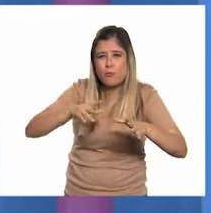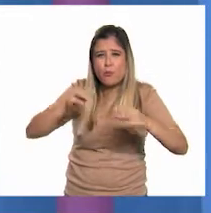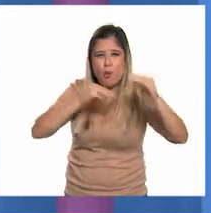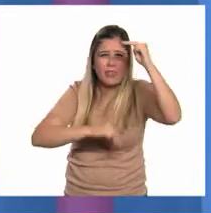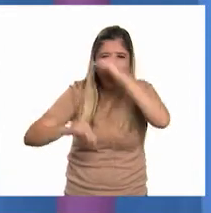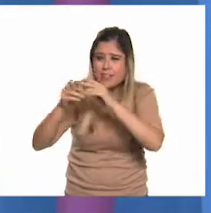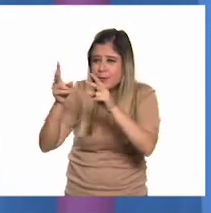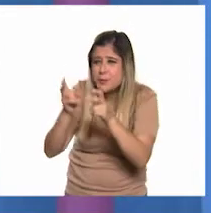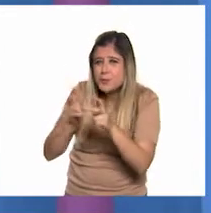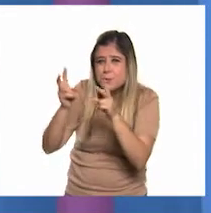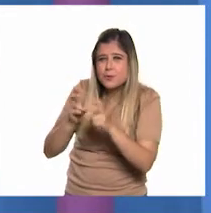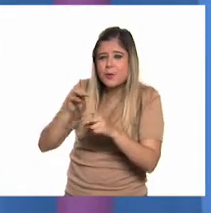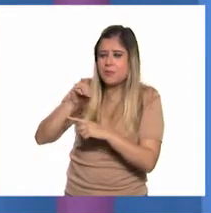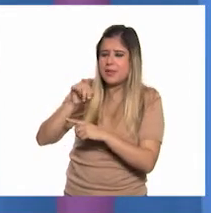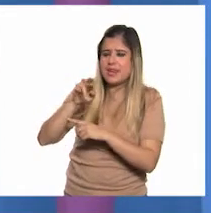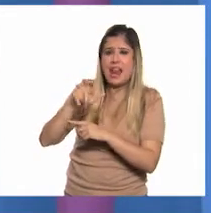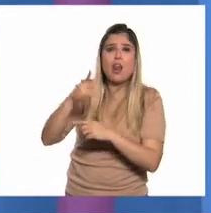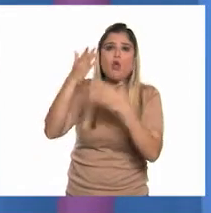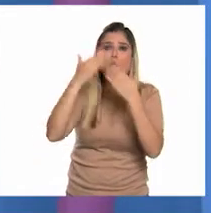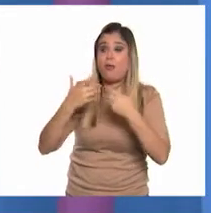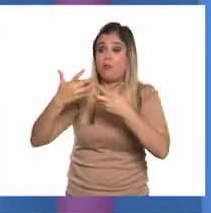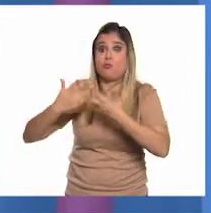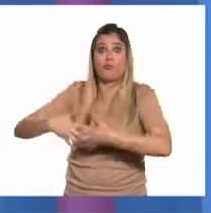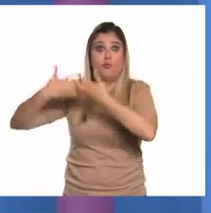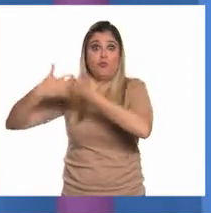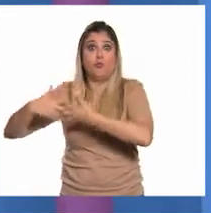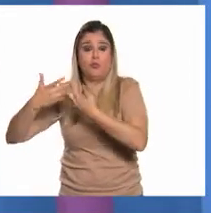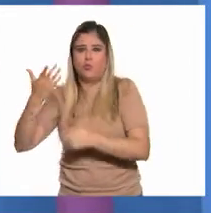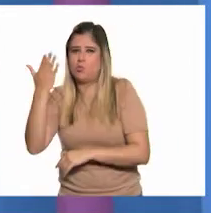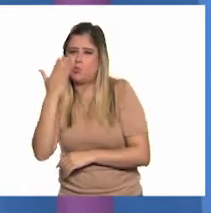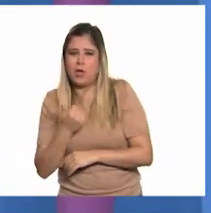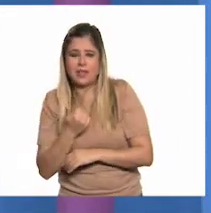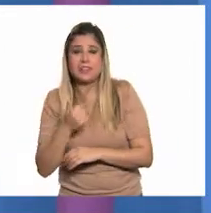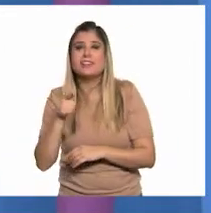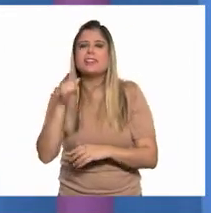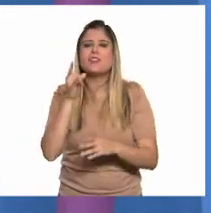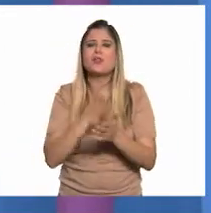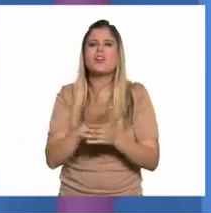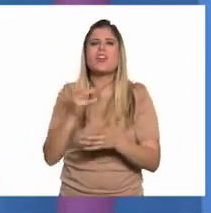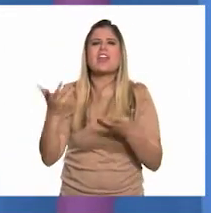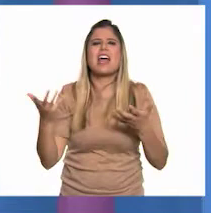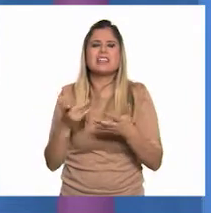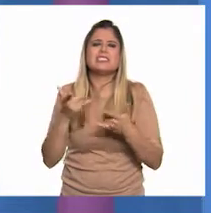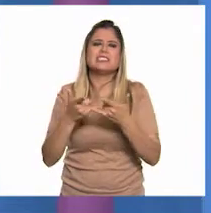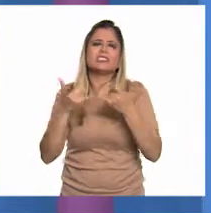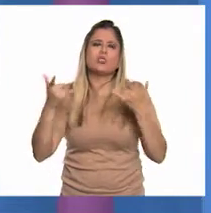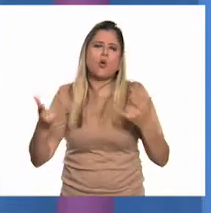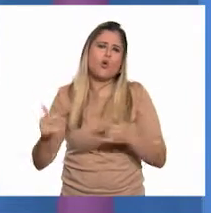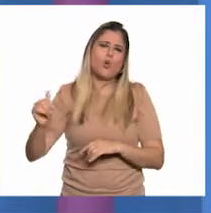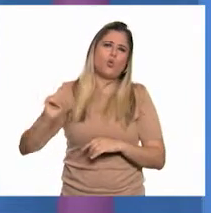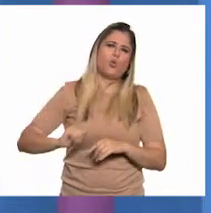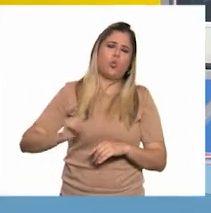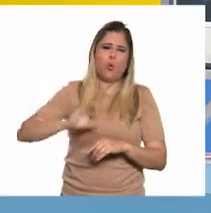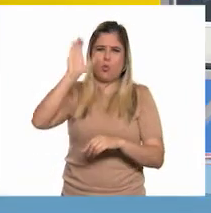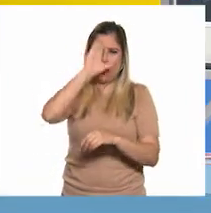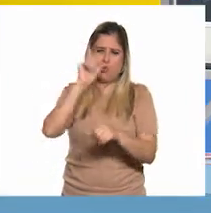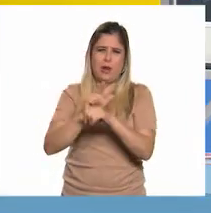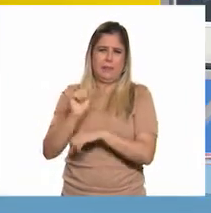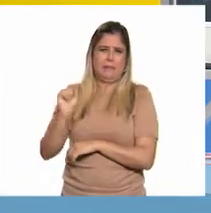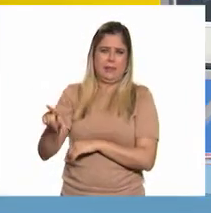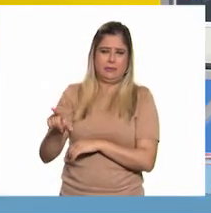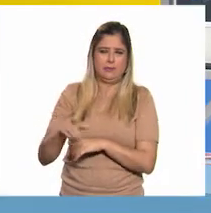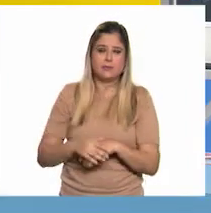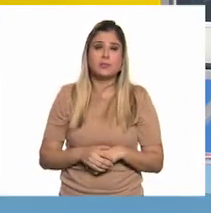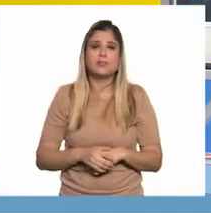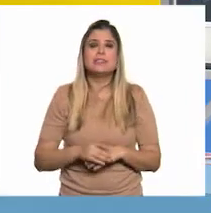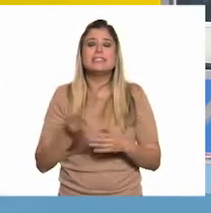no implica ningún proceso industrial. Y por lo general se ha desarrollado por cuestiones históricas o culturales. Y si